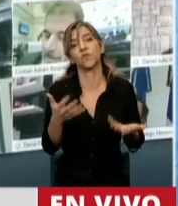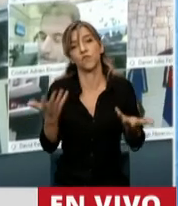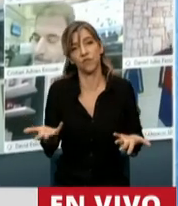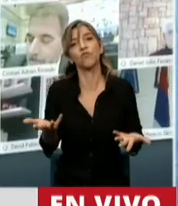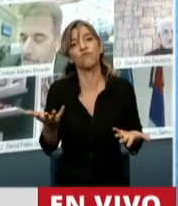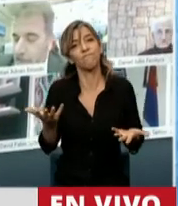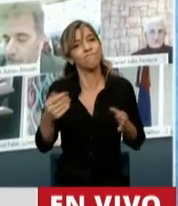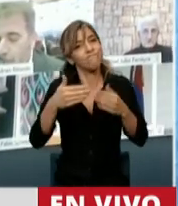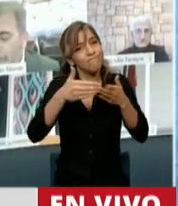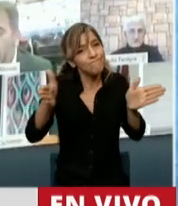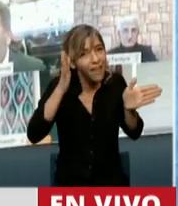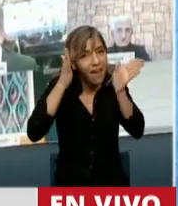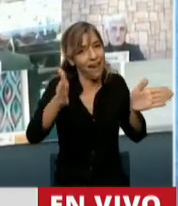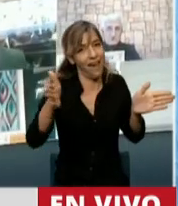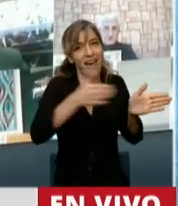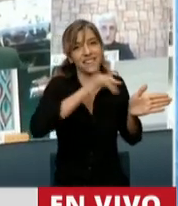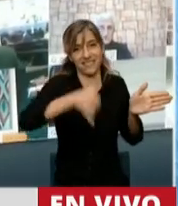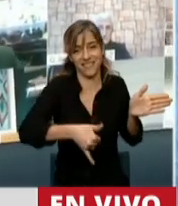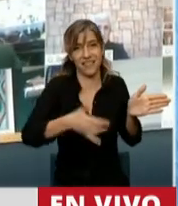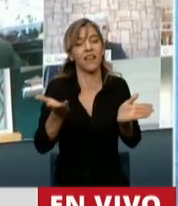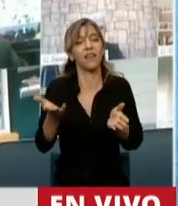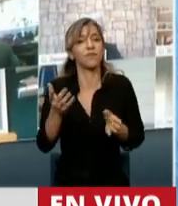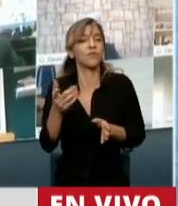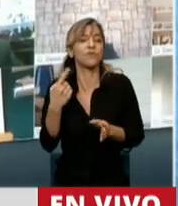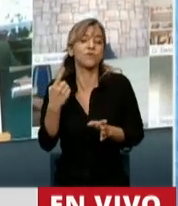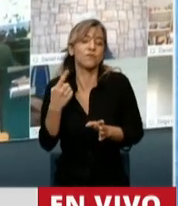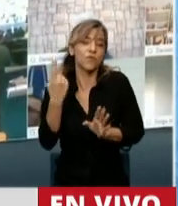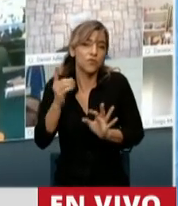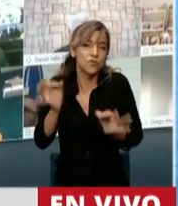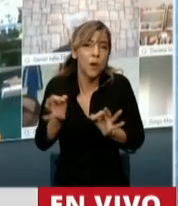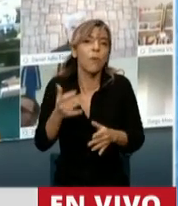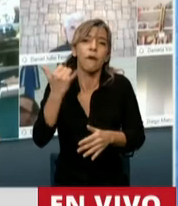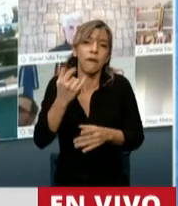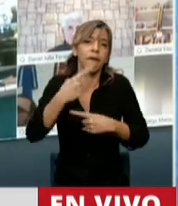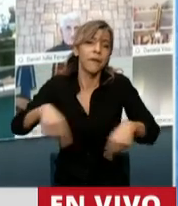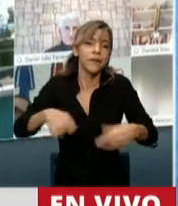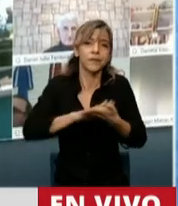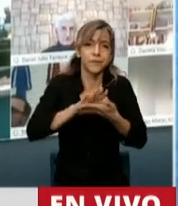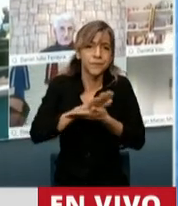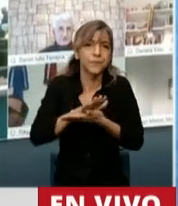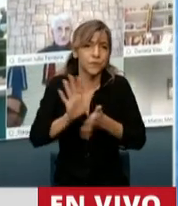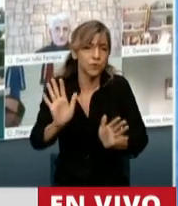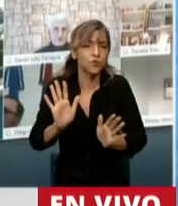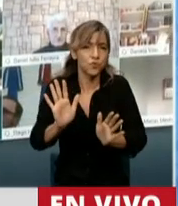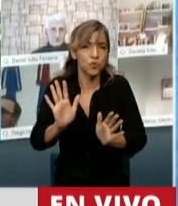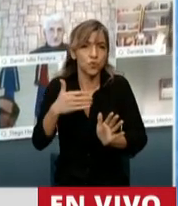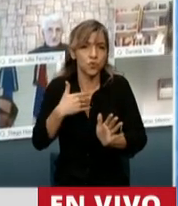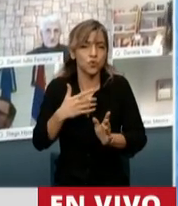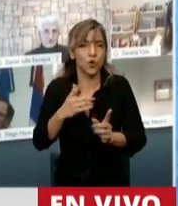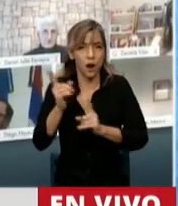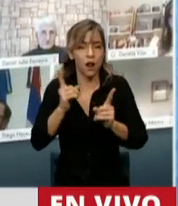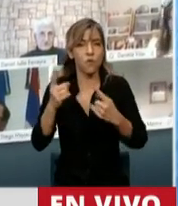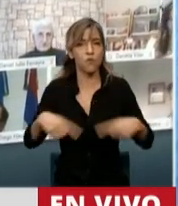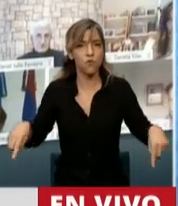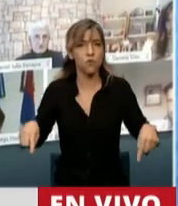condena, cuando no la hay, porque hay muchísimas cuestiones a resolver en esta causa, muchas de ellas que atañen inclusive